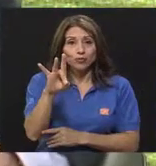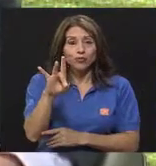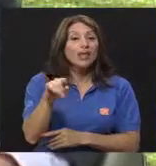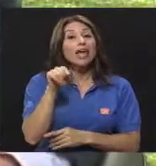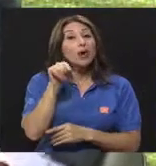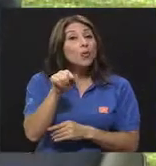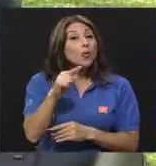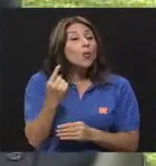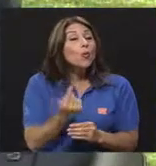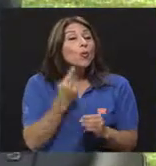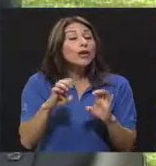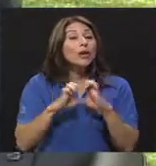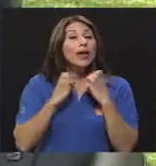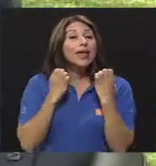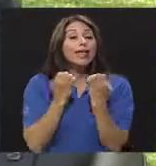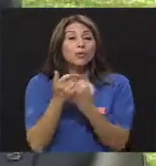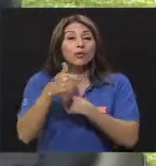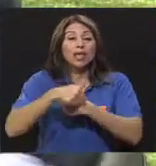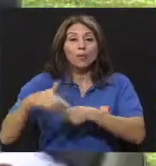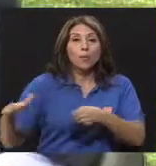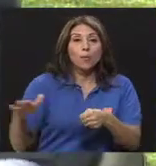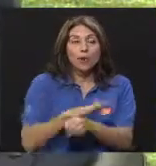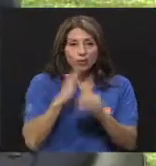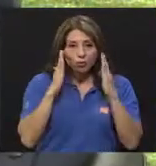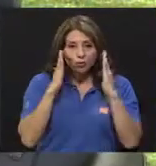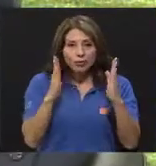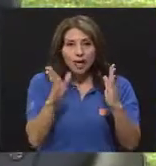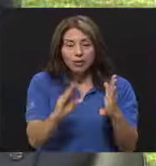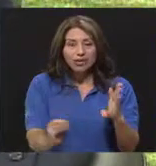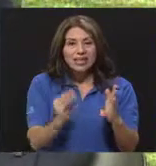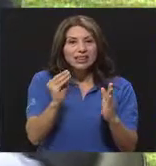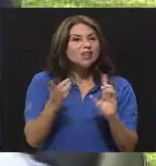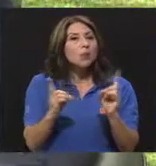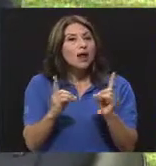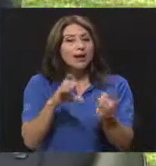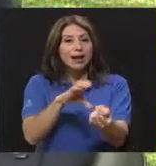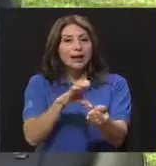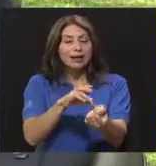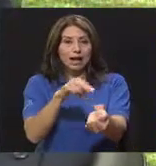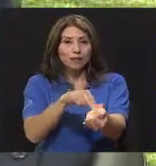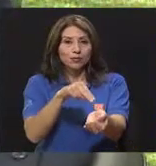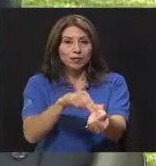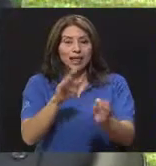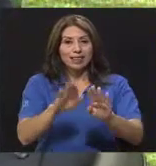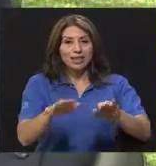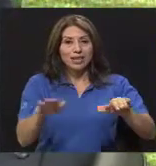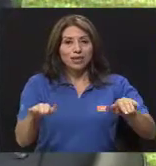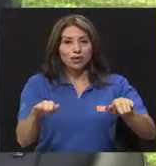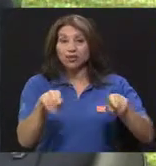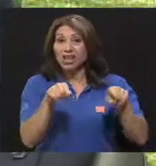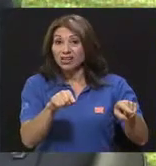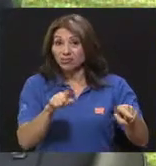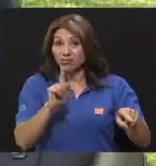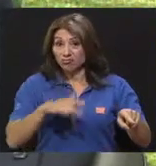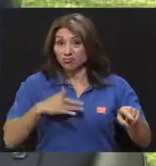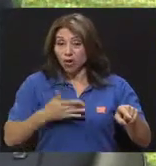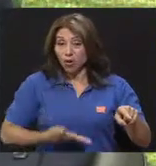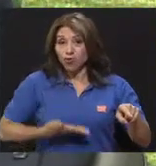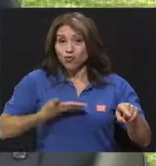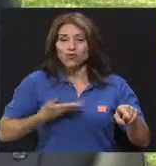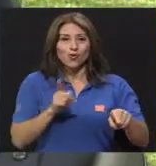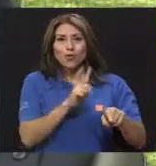interdisciplinario. Dedicado a tiempo completo a atender población adolescente en el hospital de niños. Y esto no es un motivo de orgullo. Más bien es un motivo de una enorme